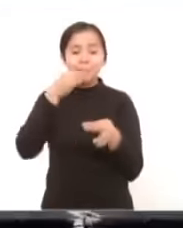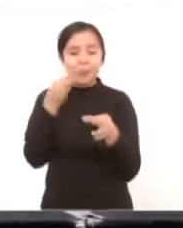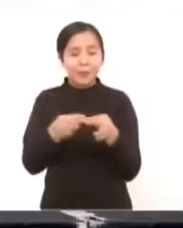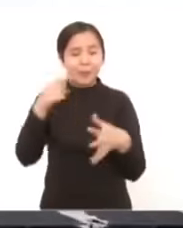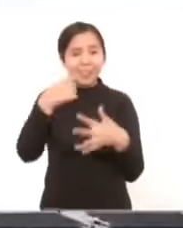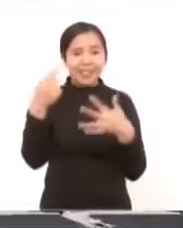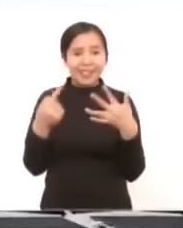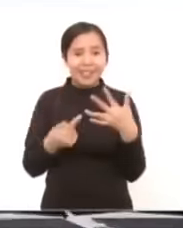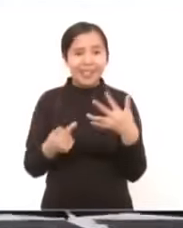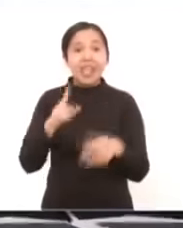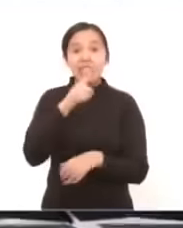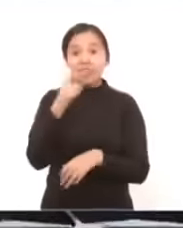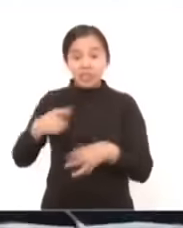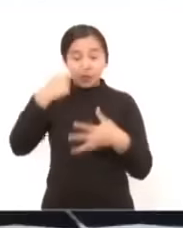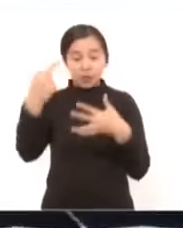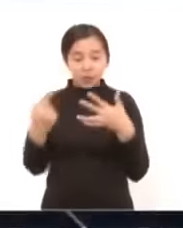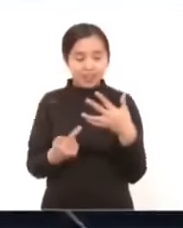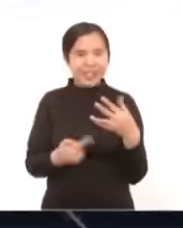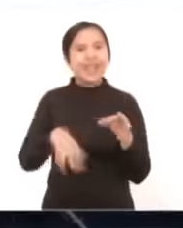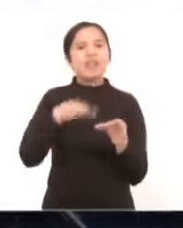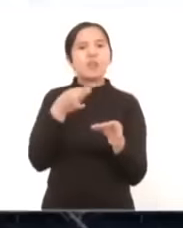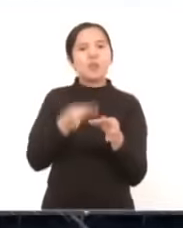de los 100 puntos